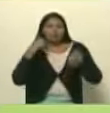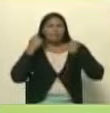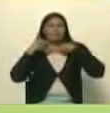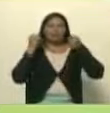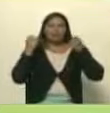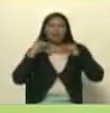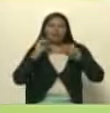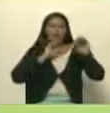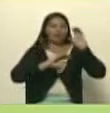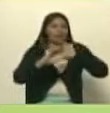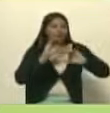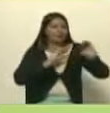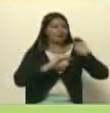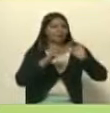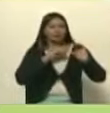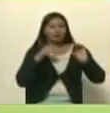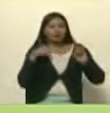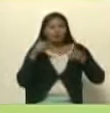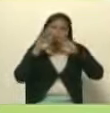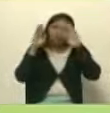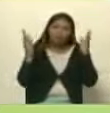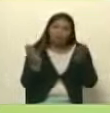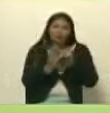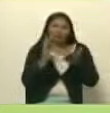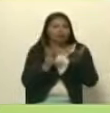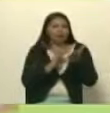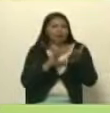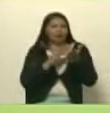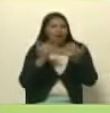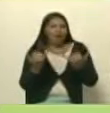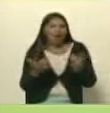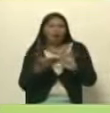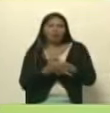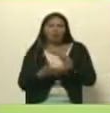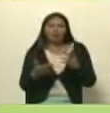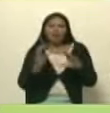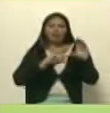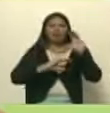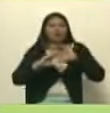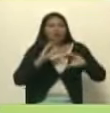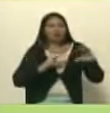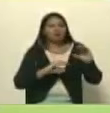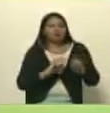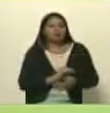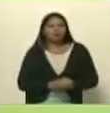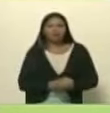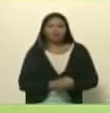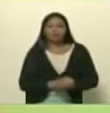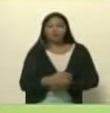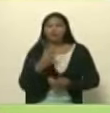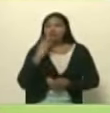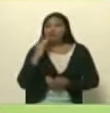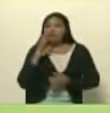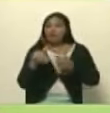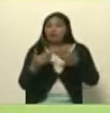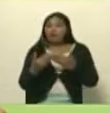comunicacionales tanto en el mundo digital como en el mundo de la comunicación tradicional